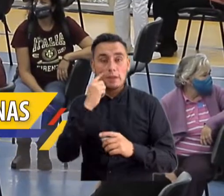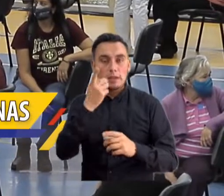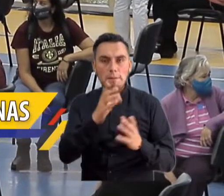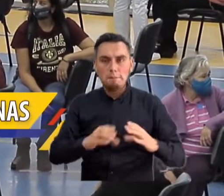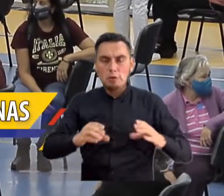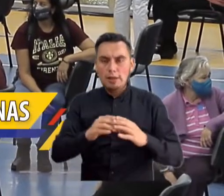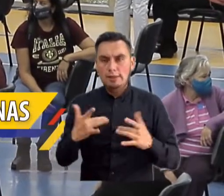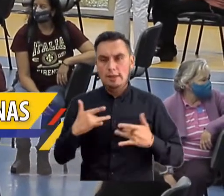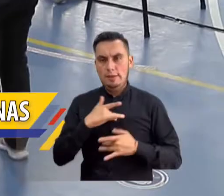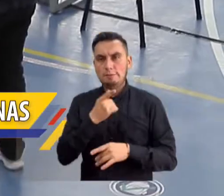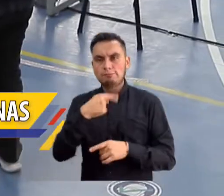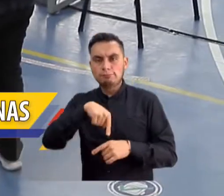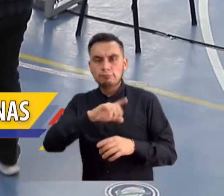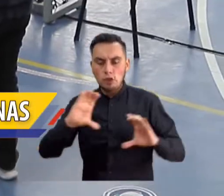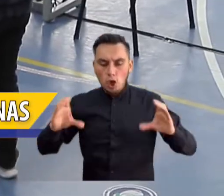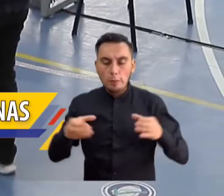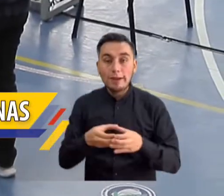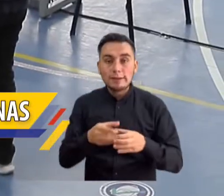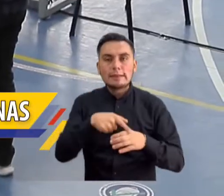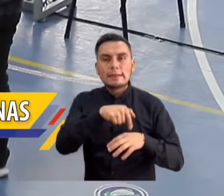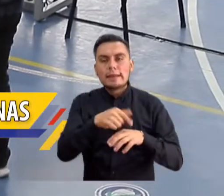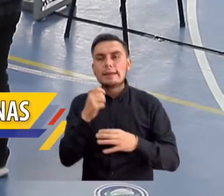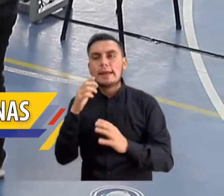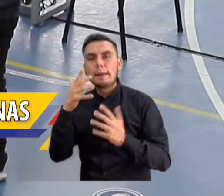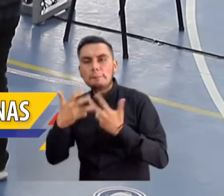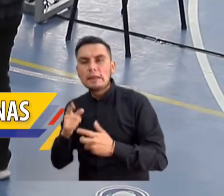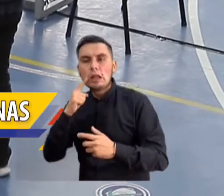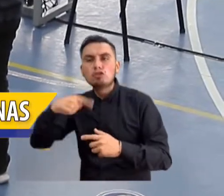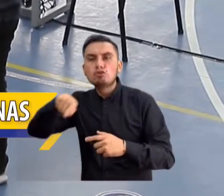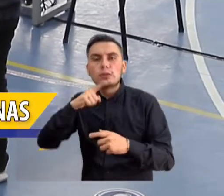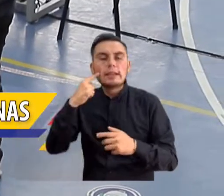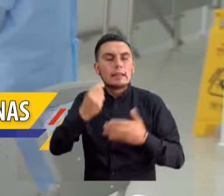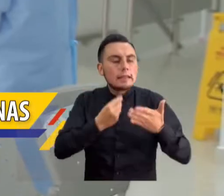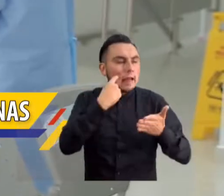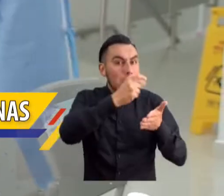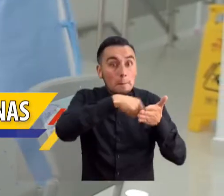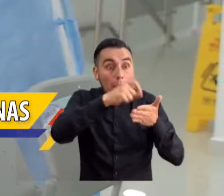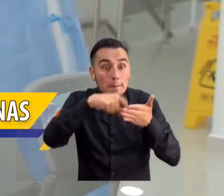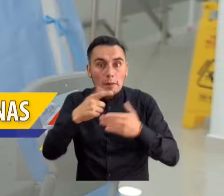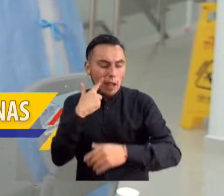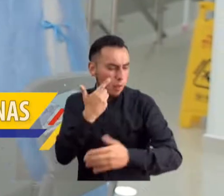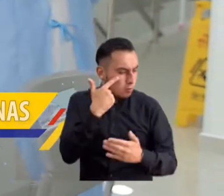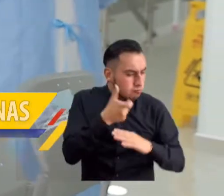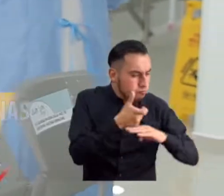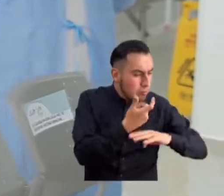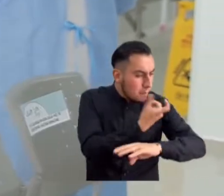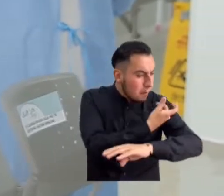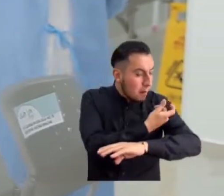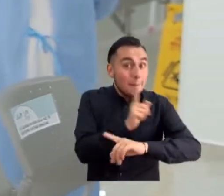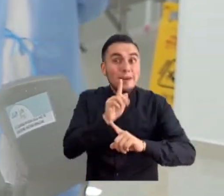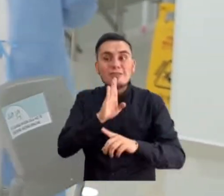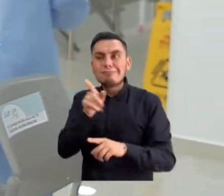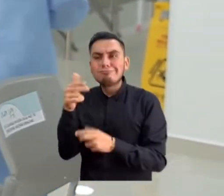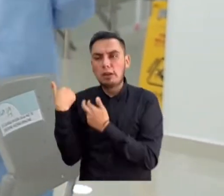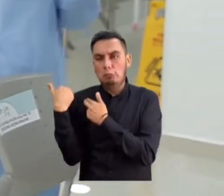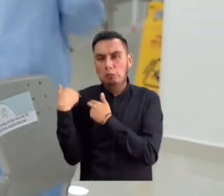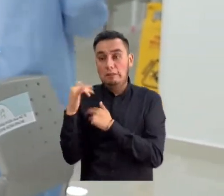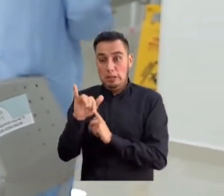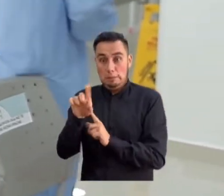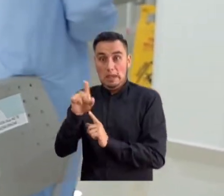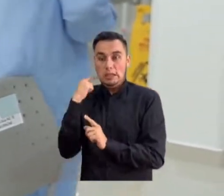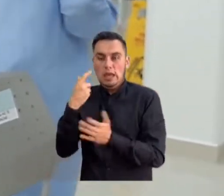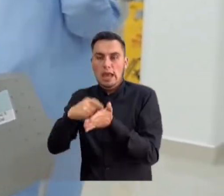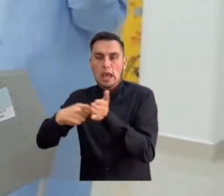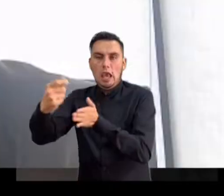más importantes del país, aseguran que la labor principal de estas empresas es validar la aplicación de las vacunas, pero quienes facturan